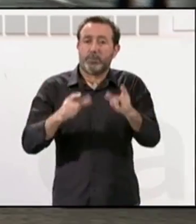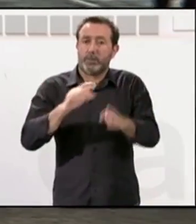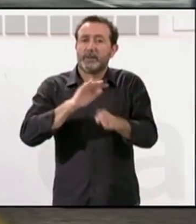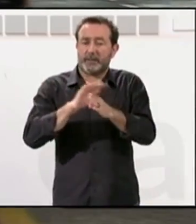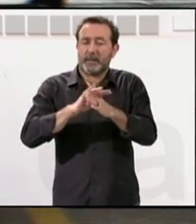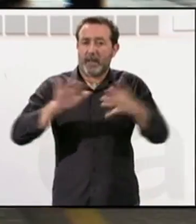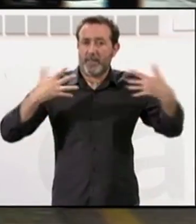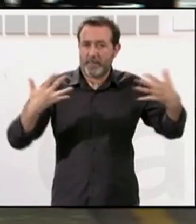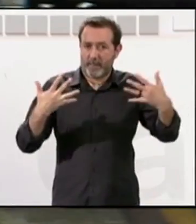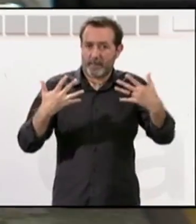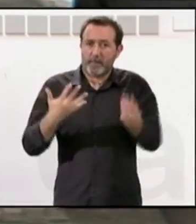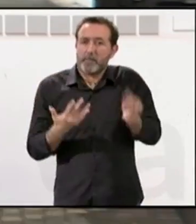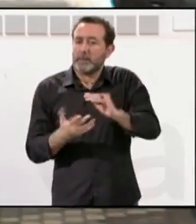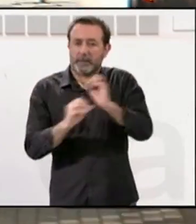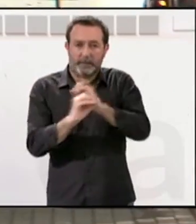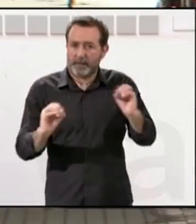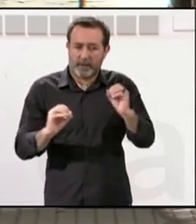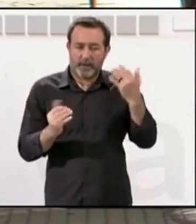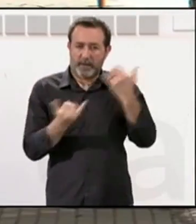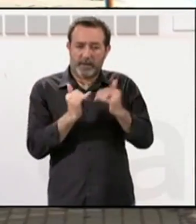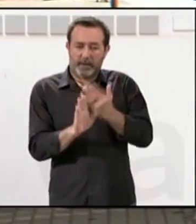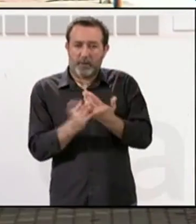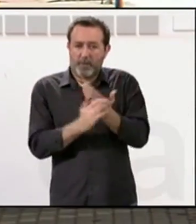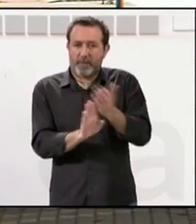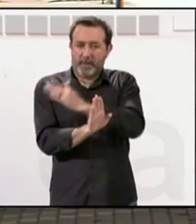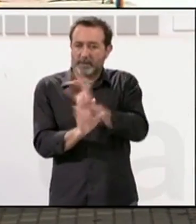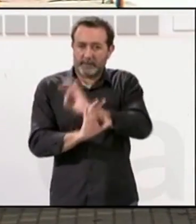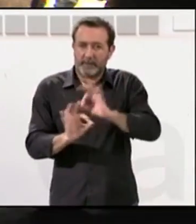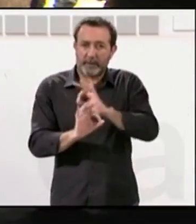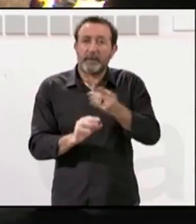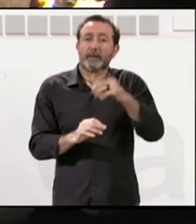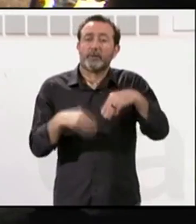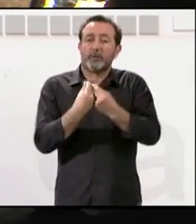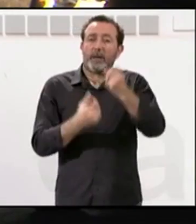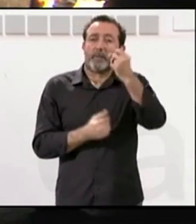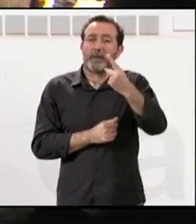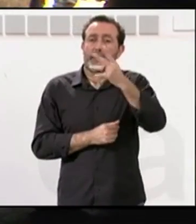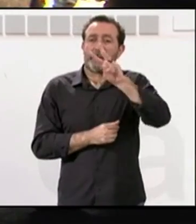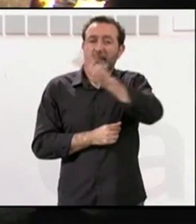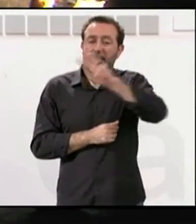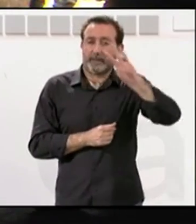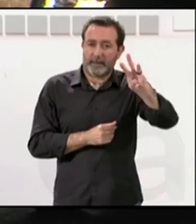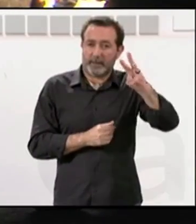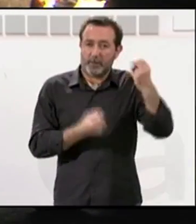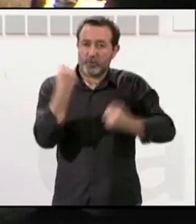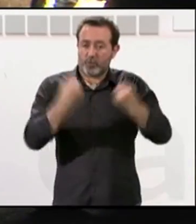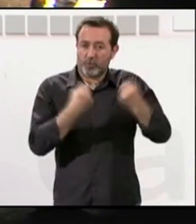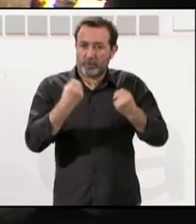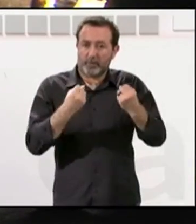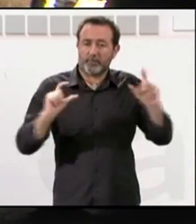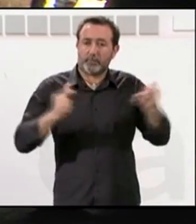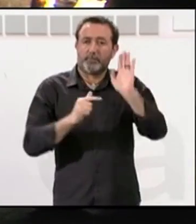sigue en 10, no se ha producido ninguna durante la pasada jornada. Por su parte, 1.033 vehículos han sido